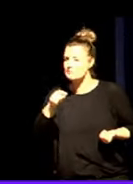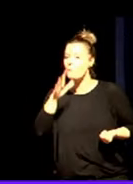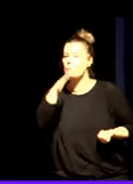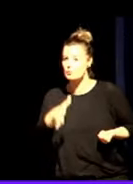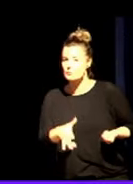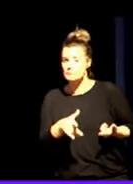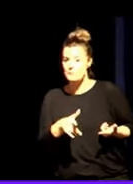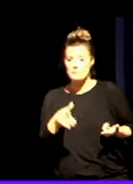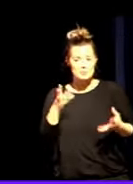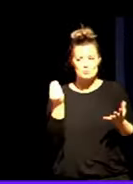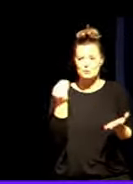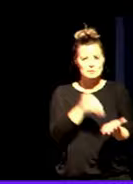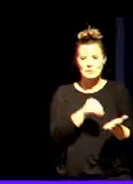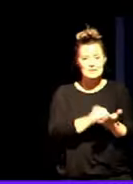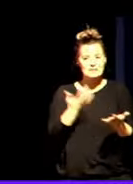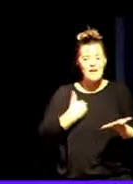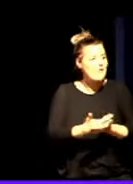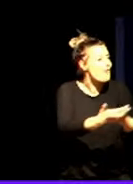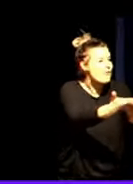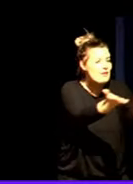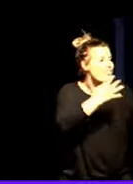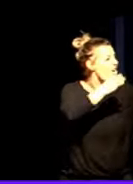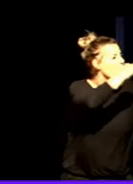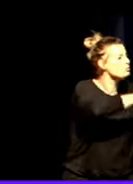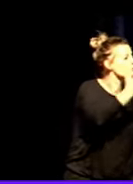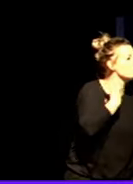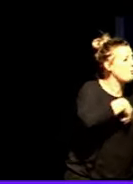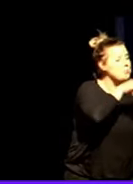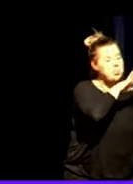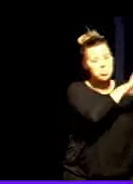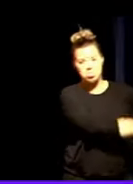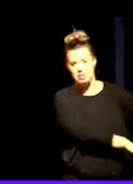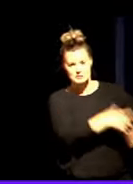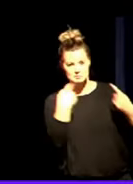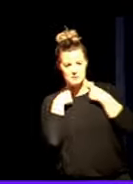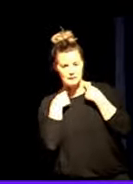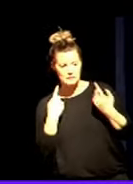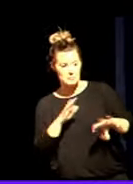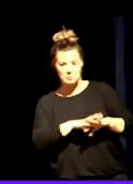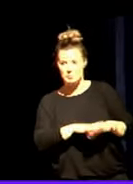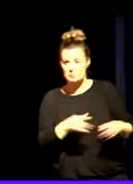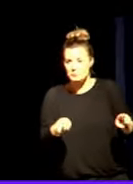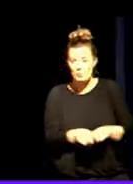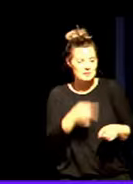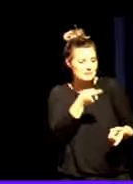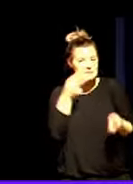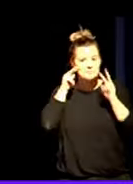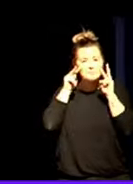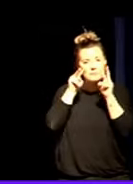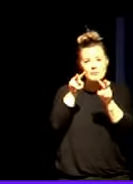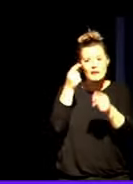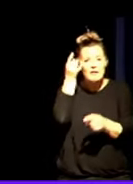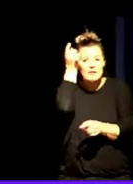Porque muchas veces han perdido la confianza en los adultos. Porque no habíamos cambiado esa perspectiva que os he dicho.